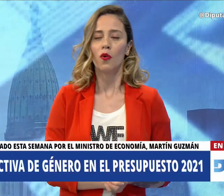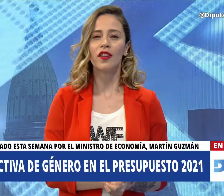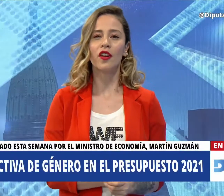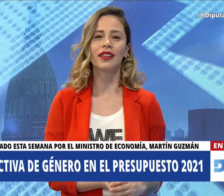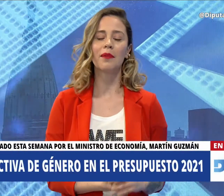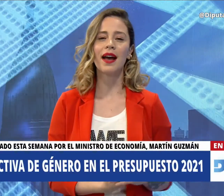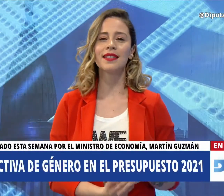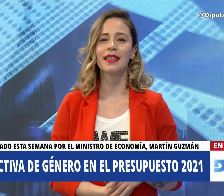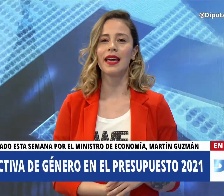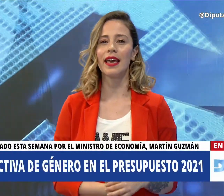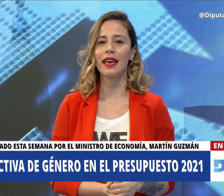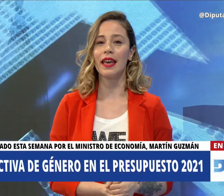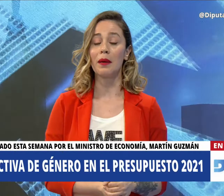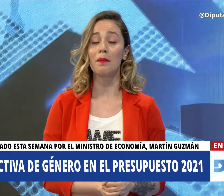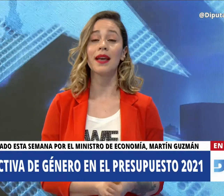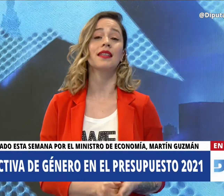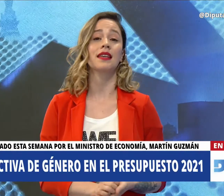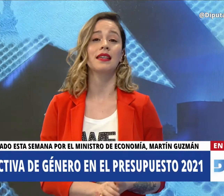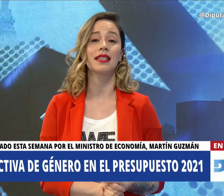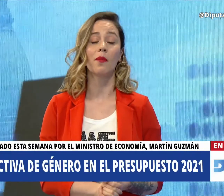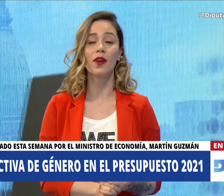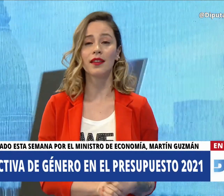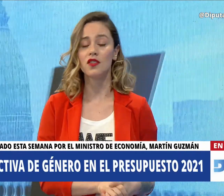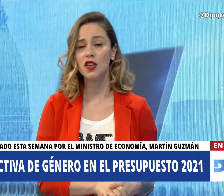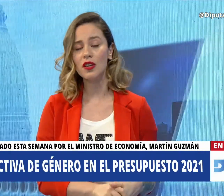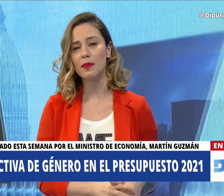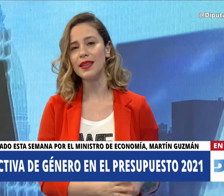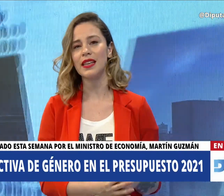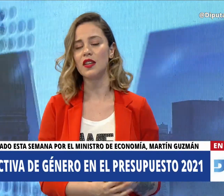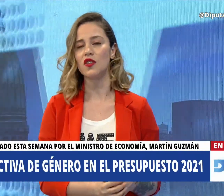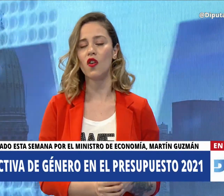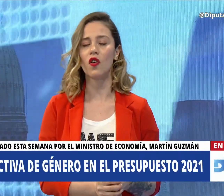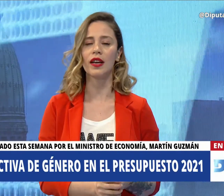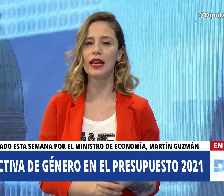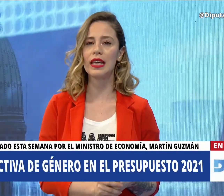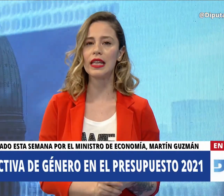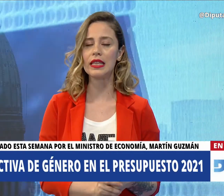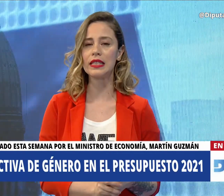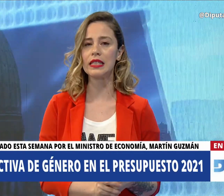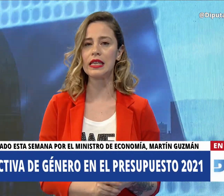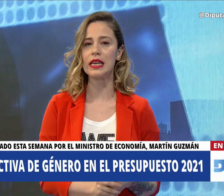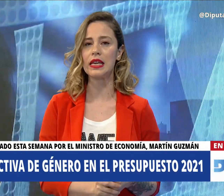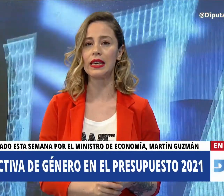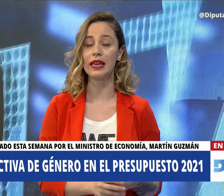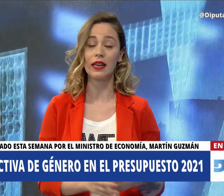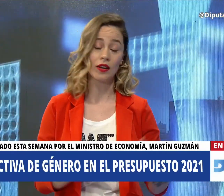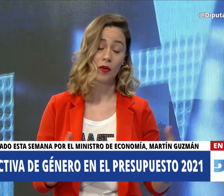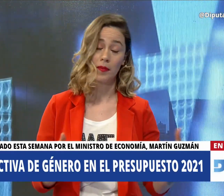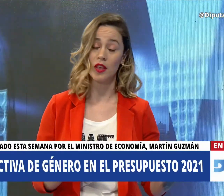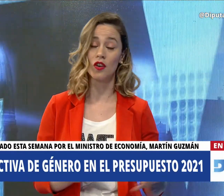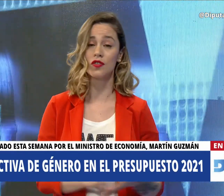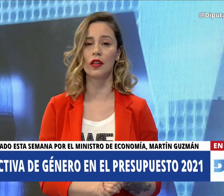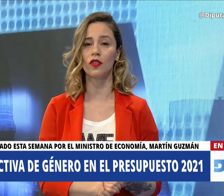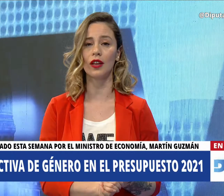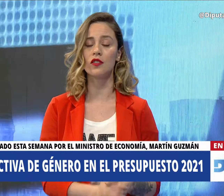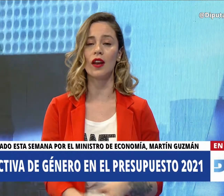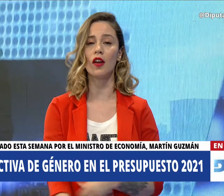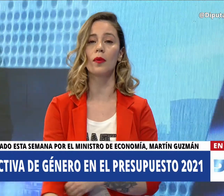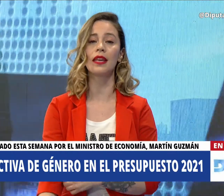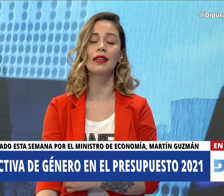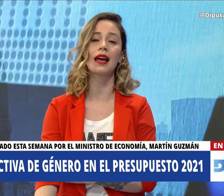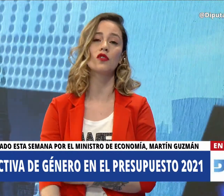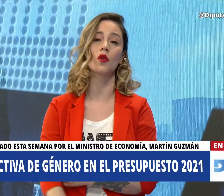uno de los temas que más llamó la atención y que más se leyó en redes y en los medios tanto